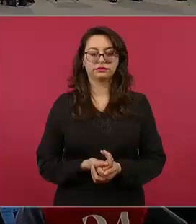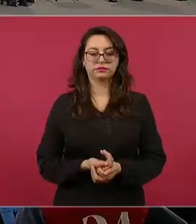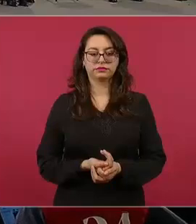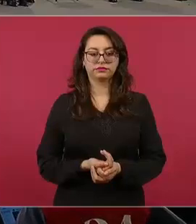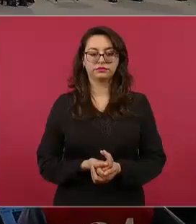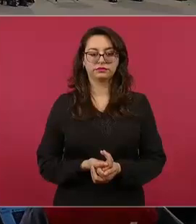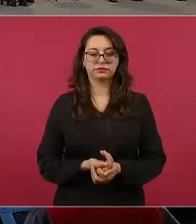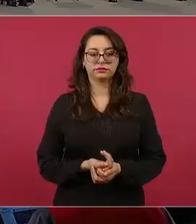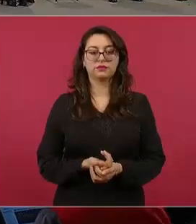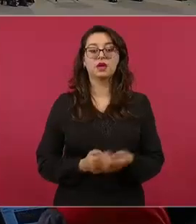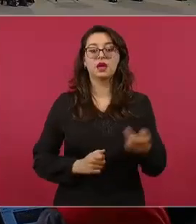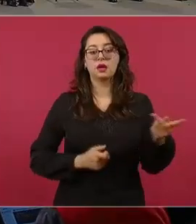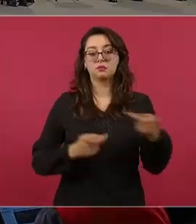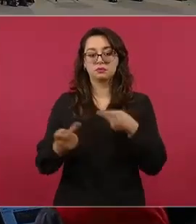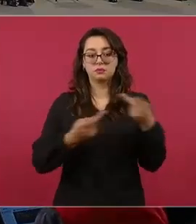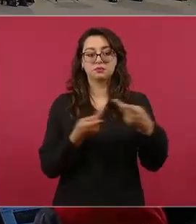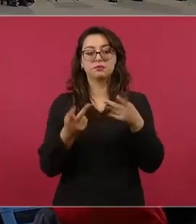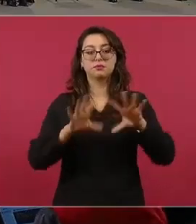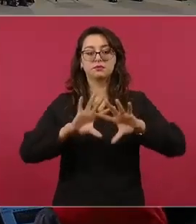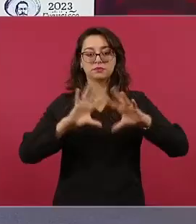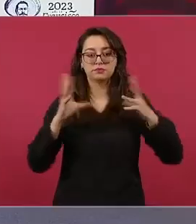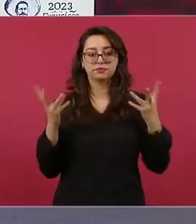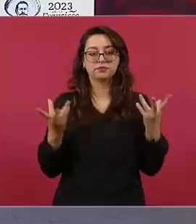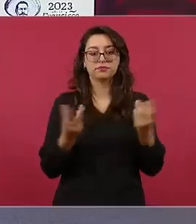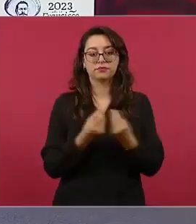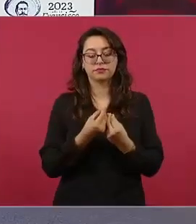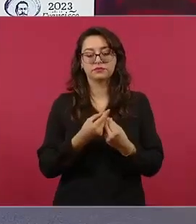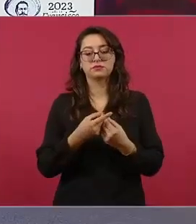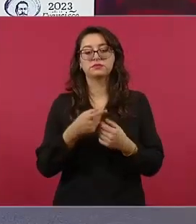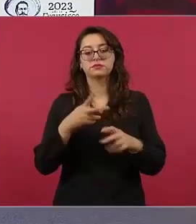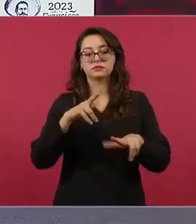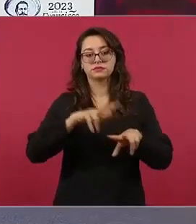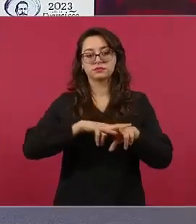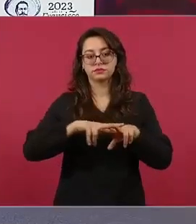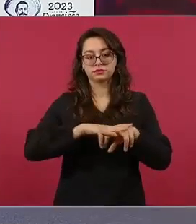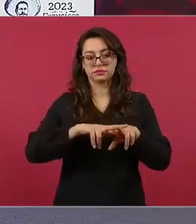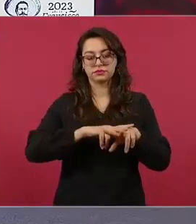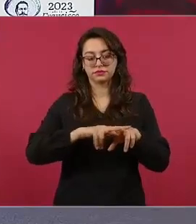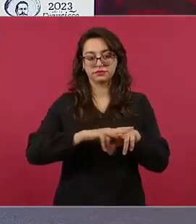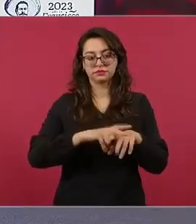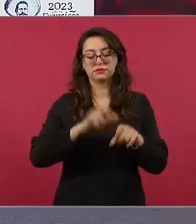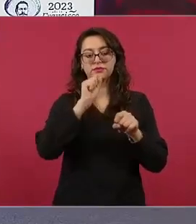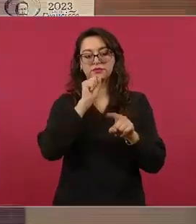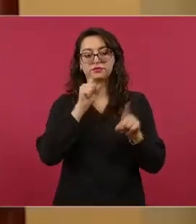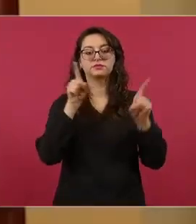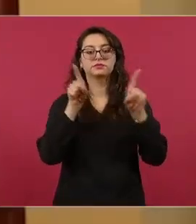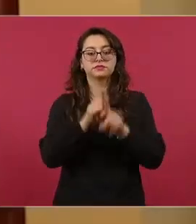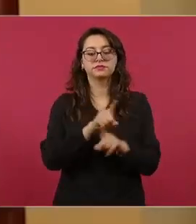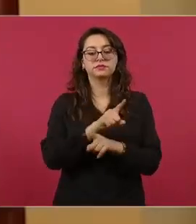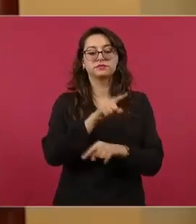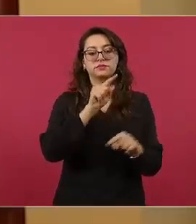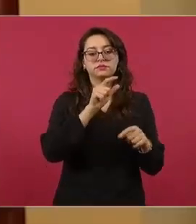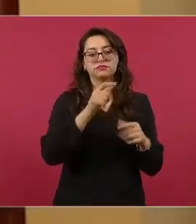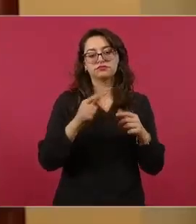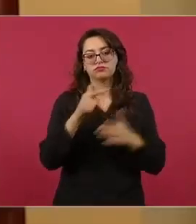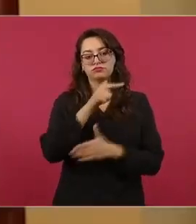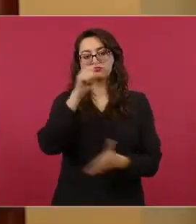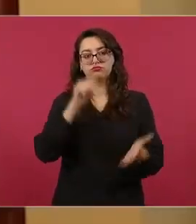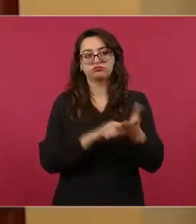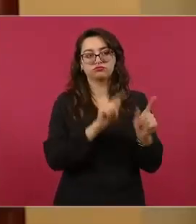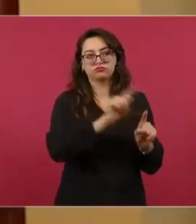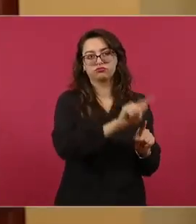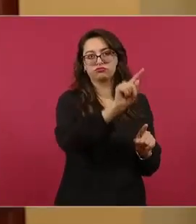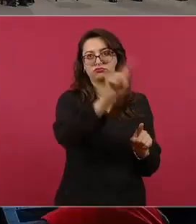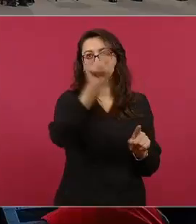Sargazo, el plan integral de seguridad al transísmico y apoyo médico a lugares de difícil acceso y pesca